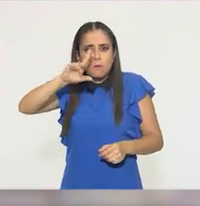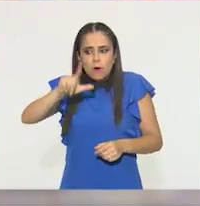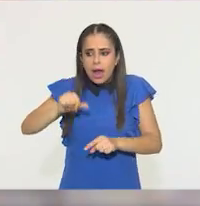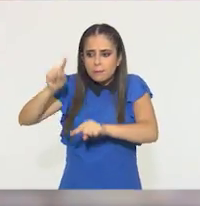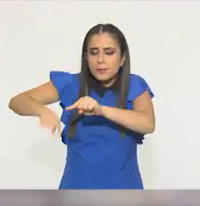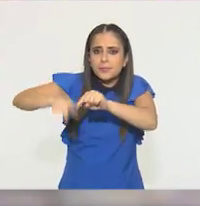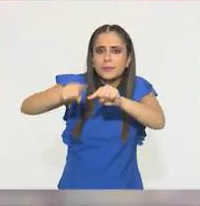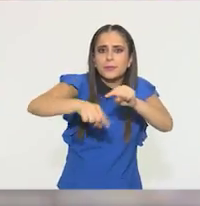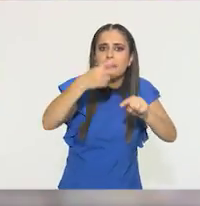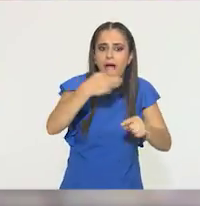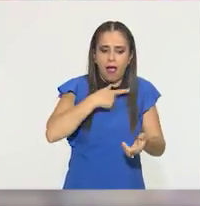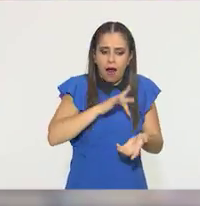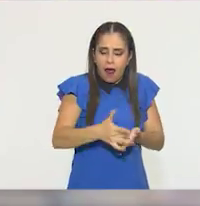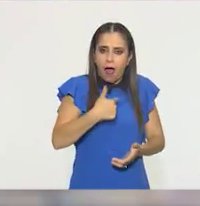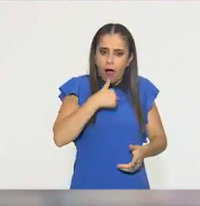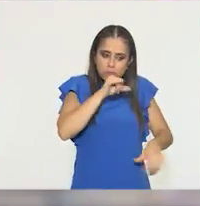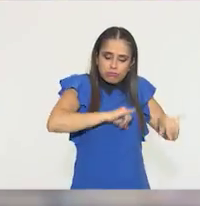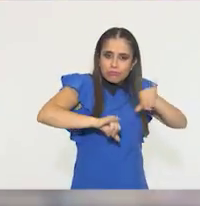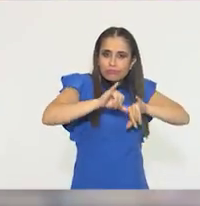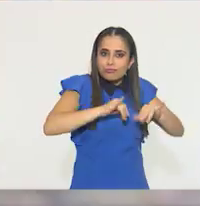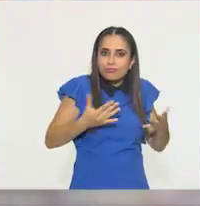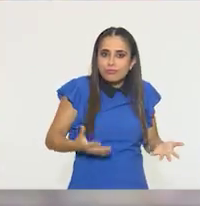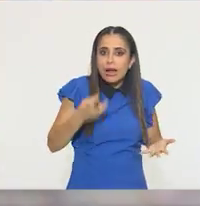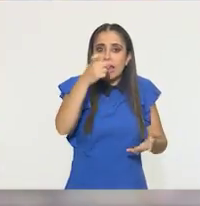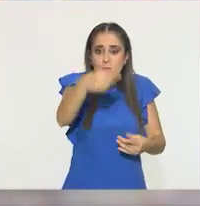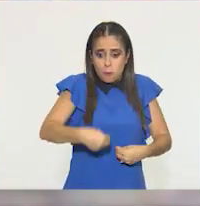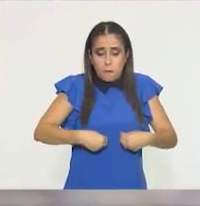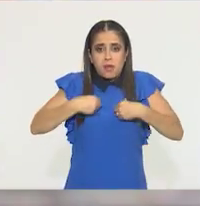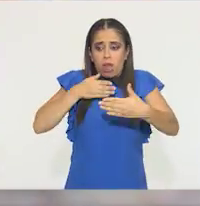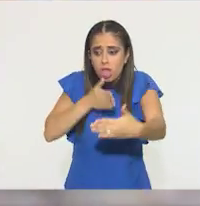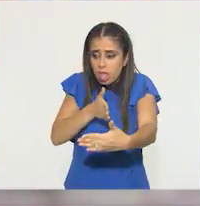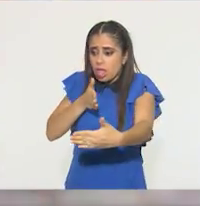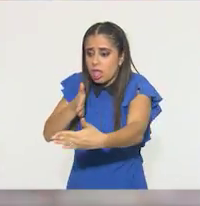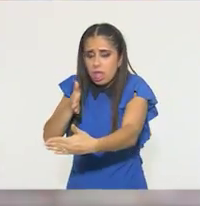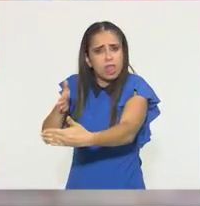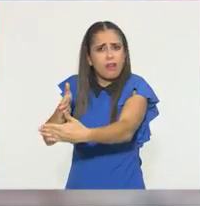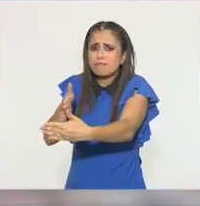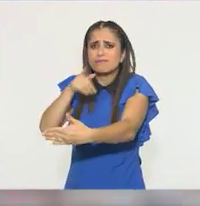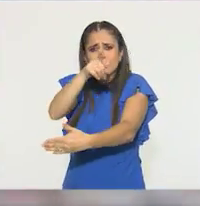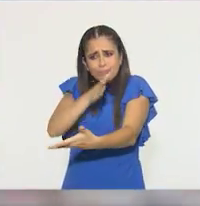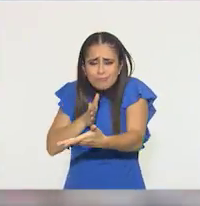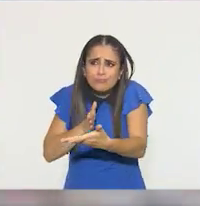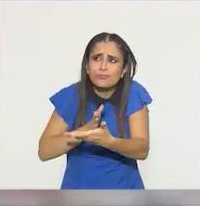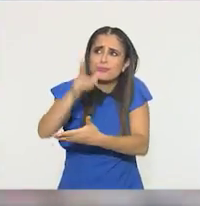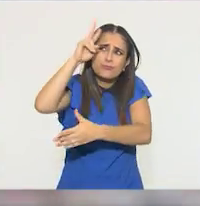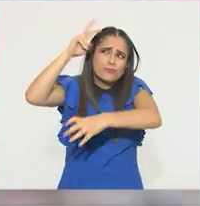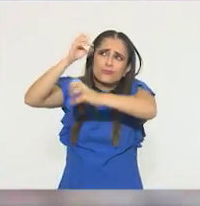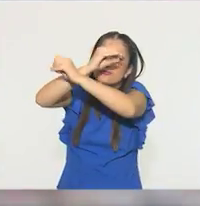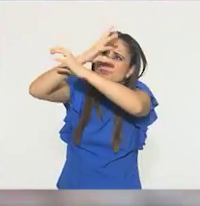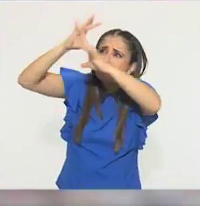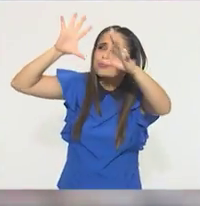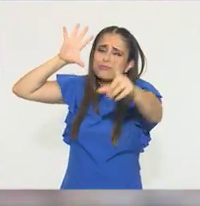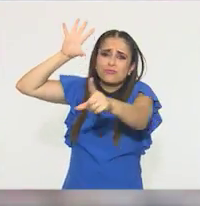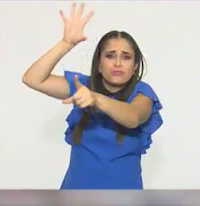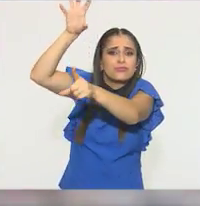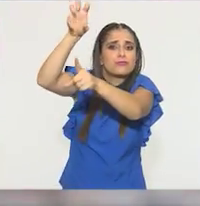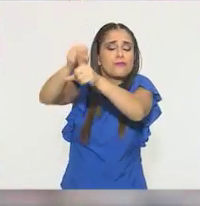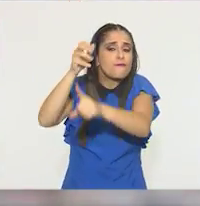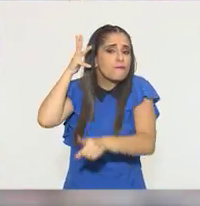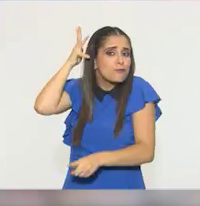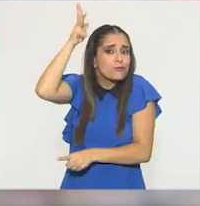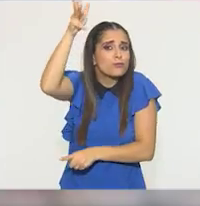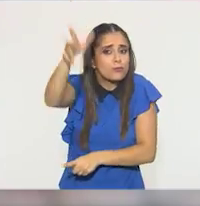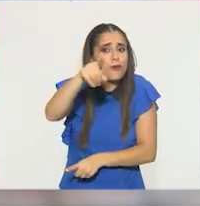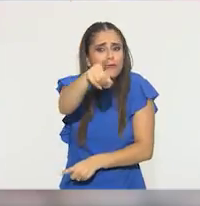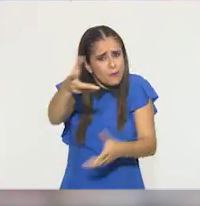La vida te va a poner miles de retos. Está en ti seguir tus sueños, innovar y crear esperanzas y